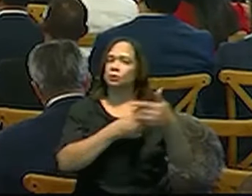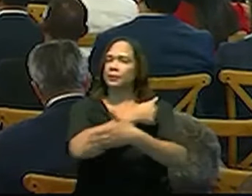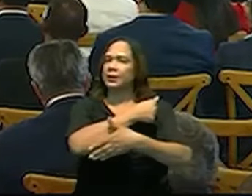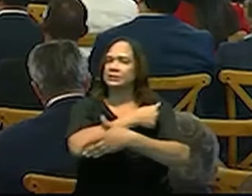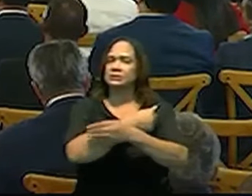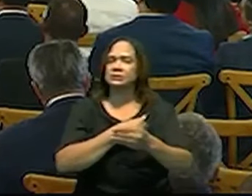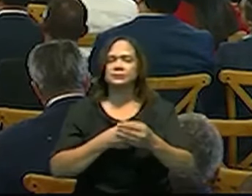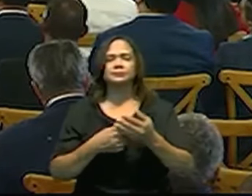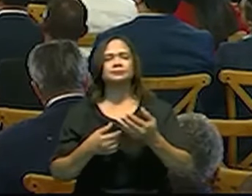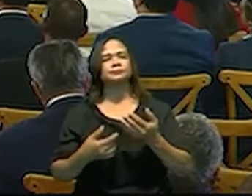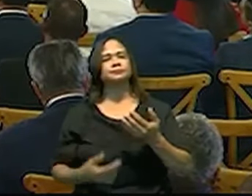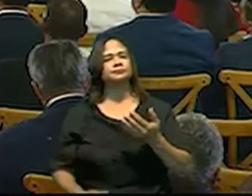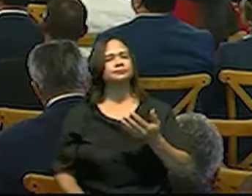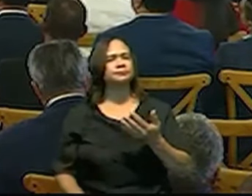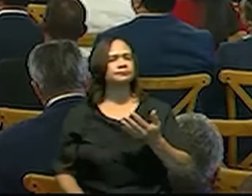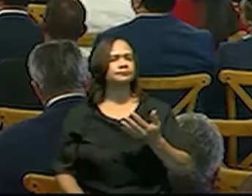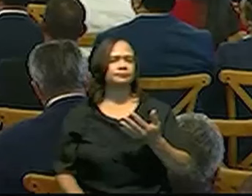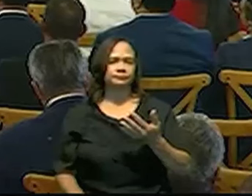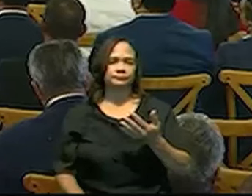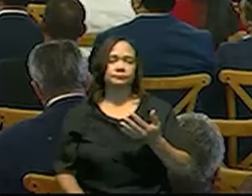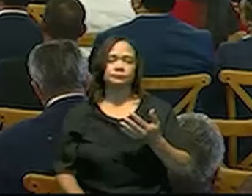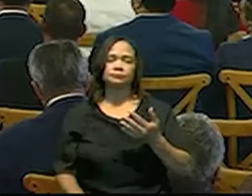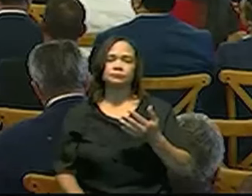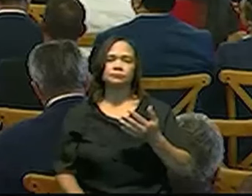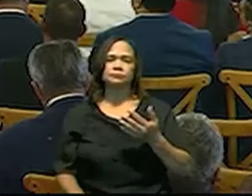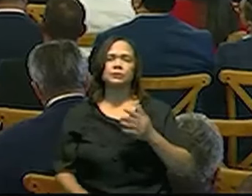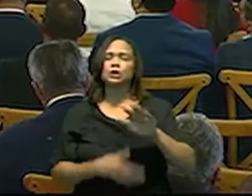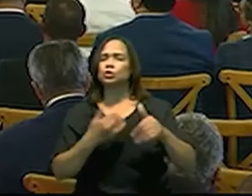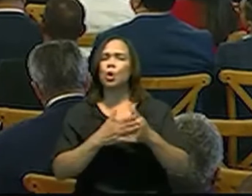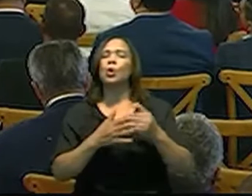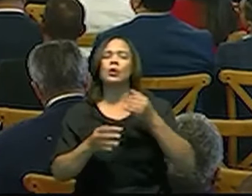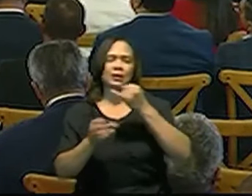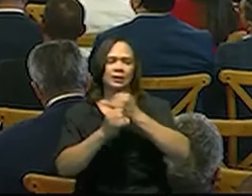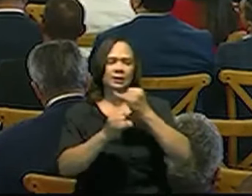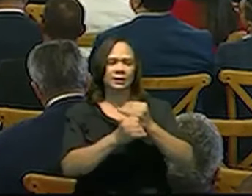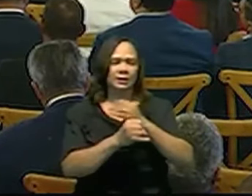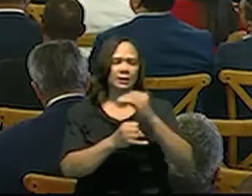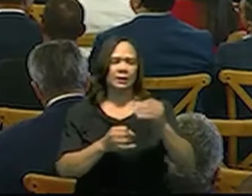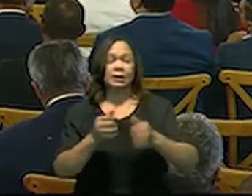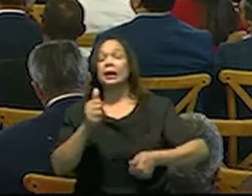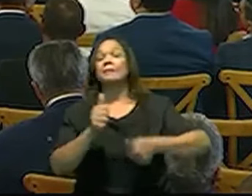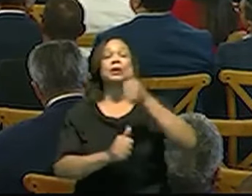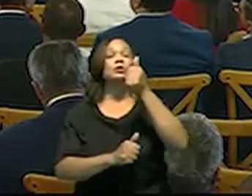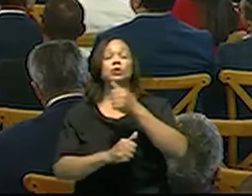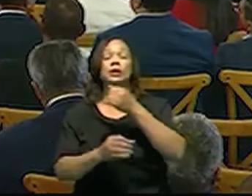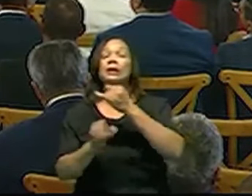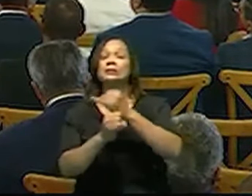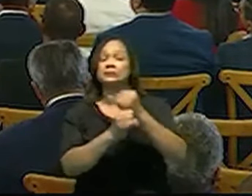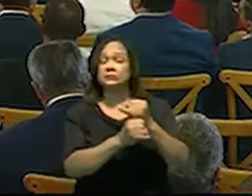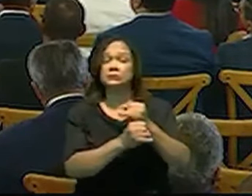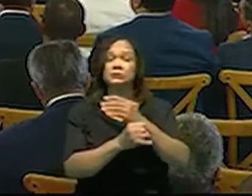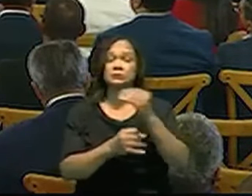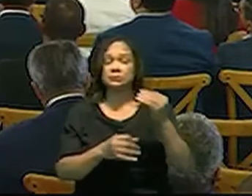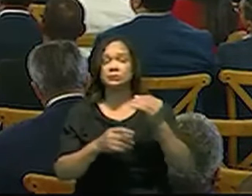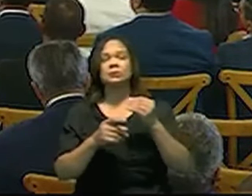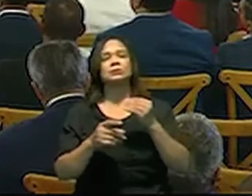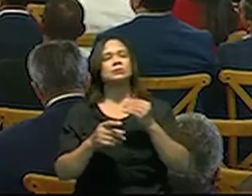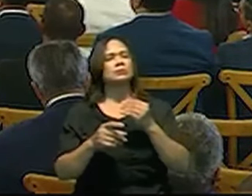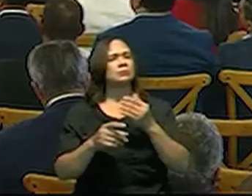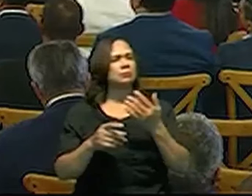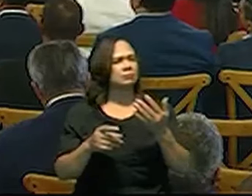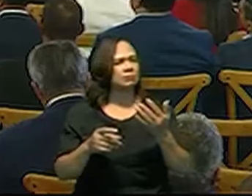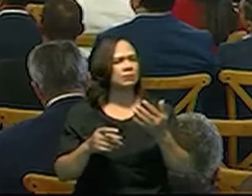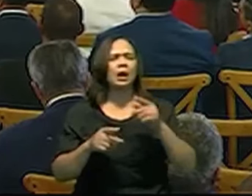Para no... Es de todo sabido, todas las instituciones, o la gran mayoría de las instituciones, tienen